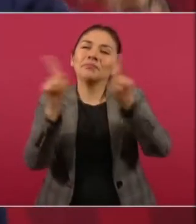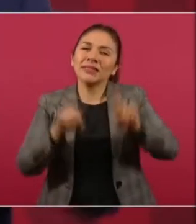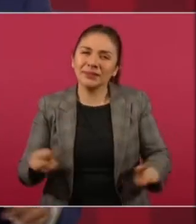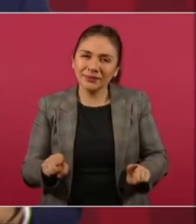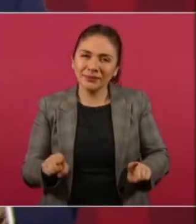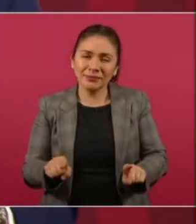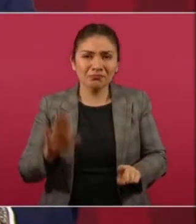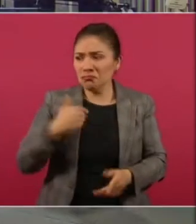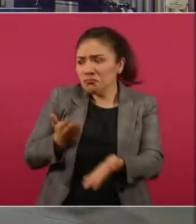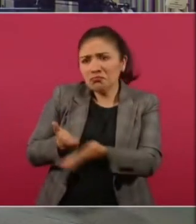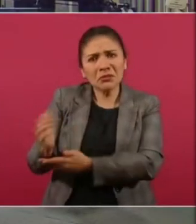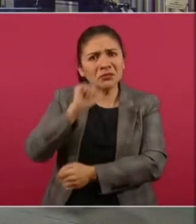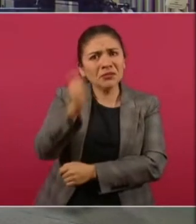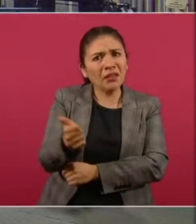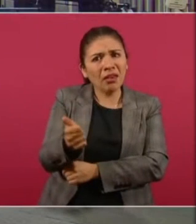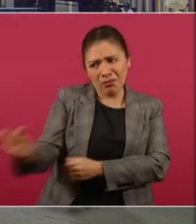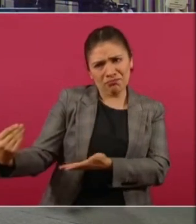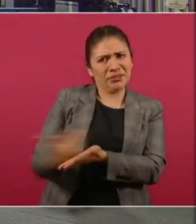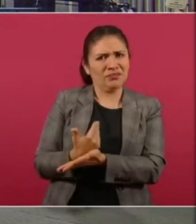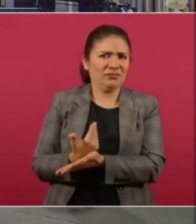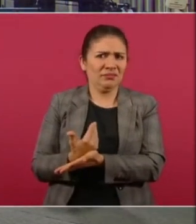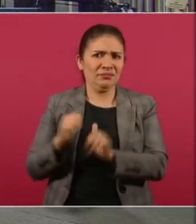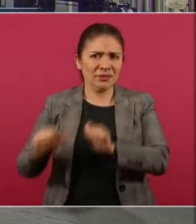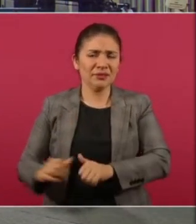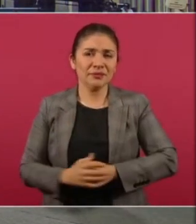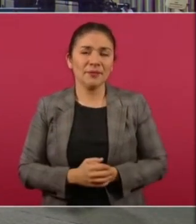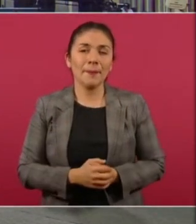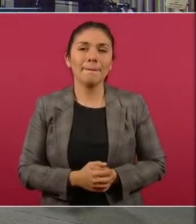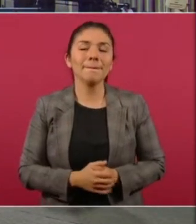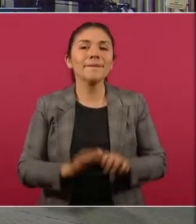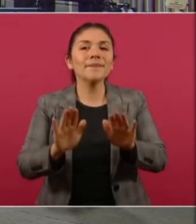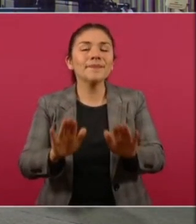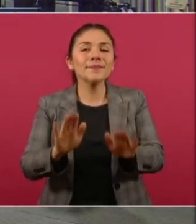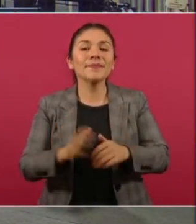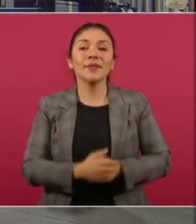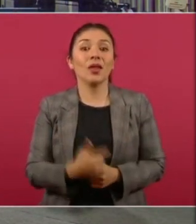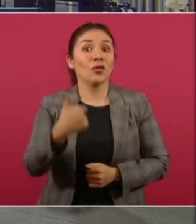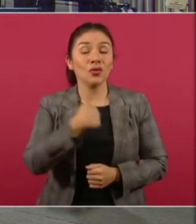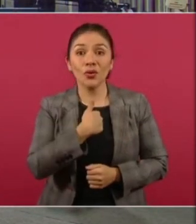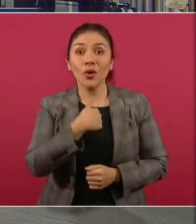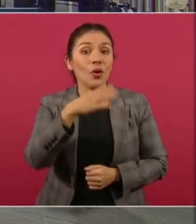Amor y paz. Yo no me meto con ellos. Que no se metan conmigo. Mira, Yo no podría